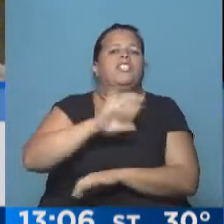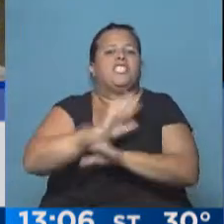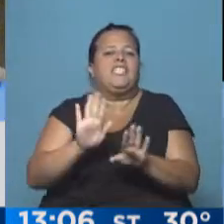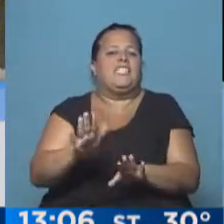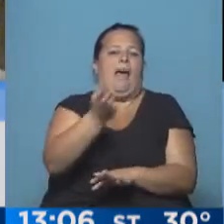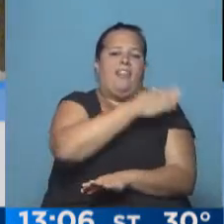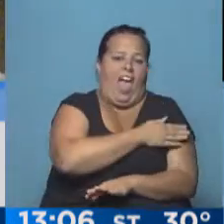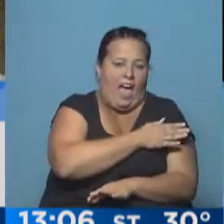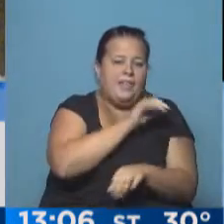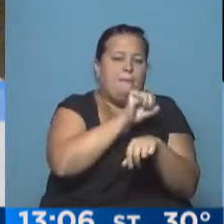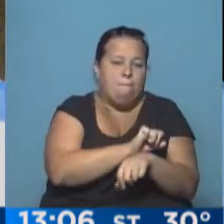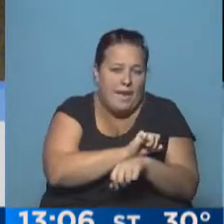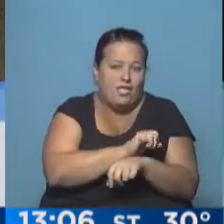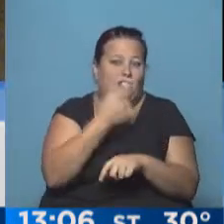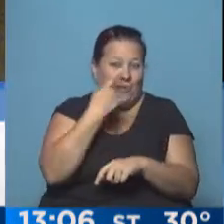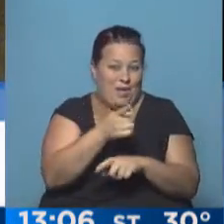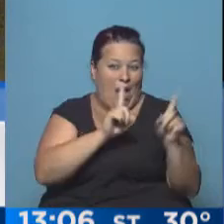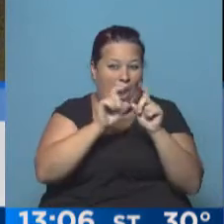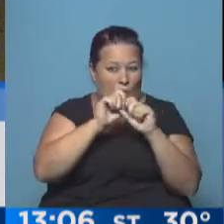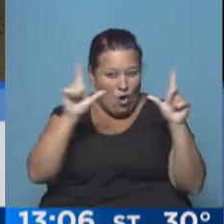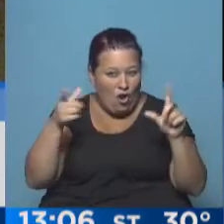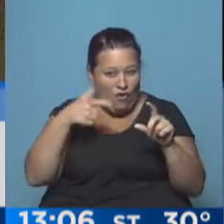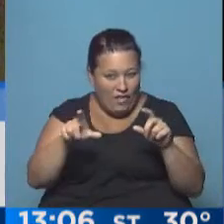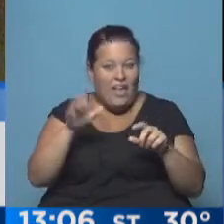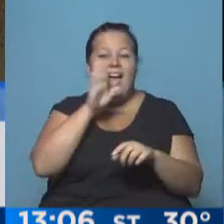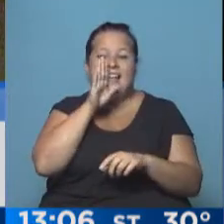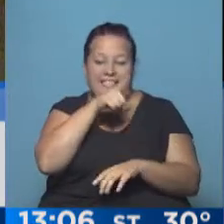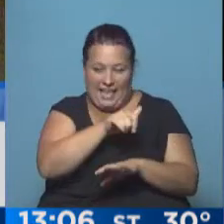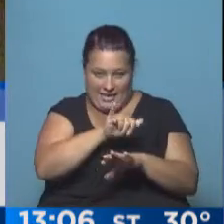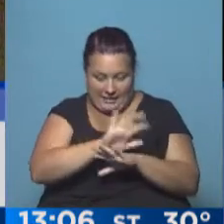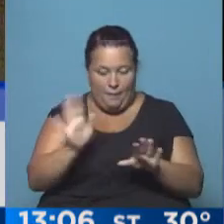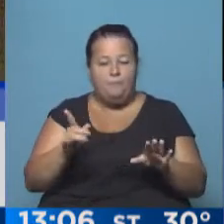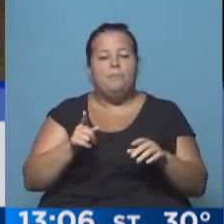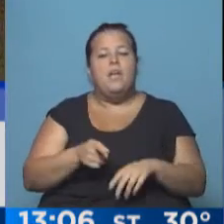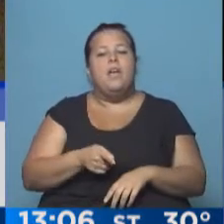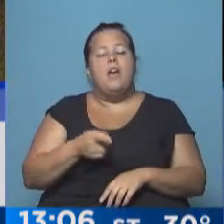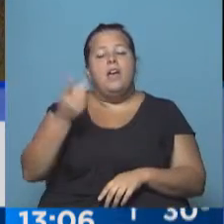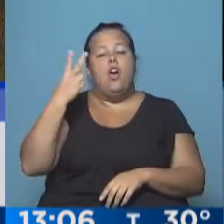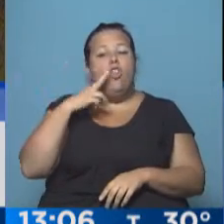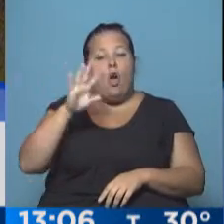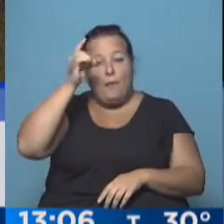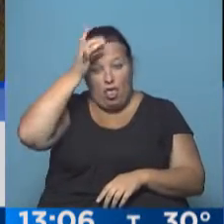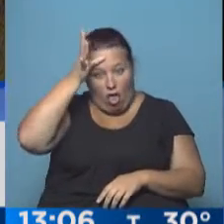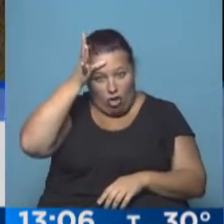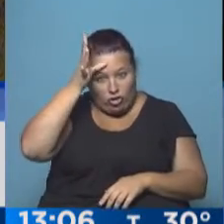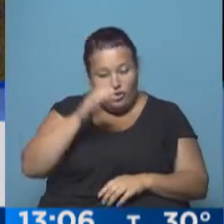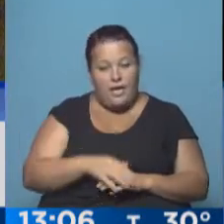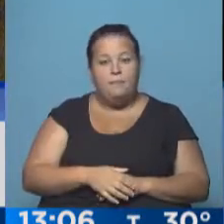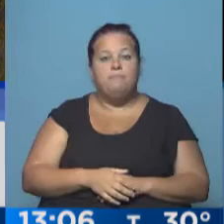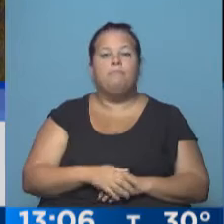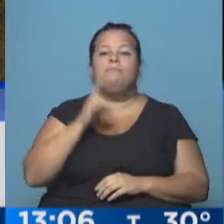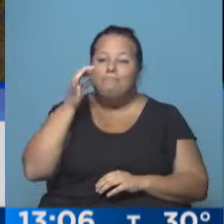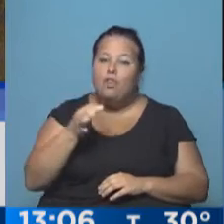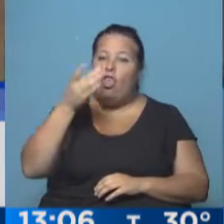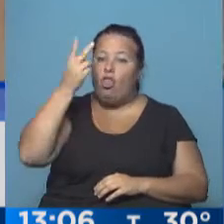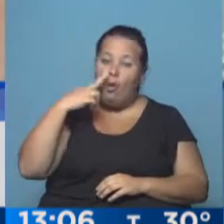preventiva y estaba detenido, como vimos en algunas imágenes, en Ezeiza. Lo cierto es que en 2012, recién